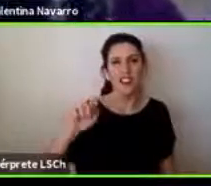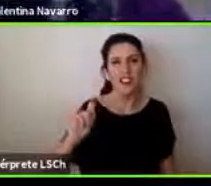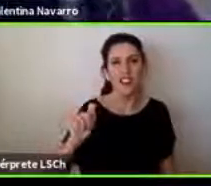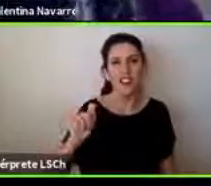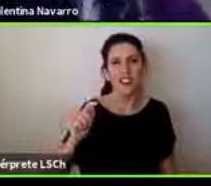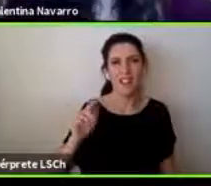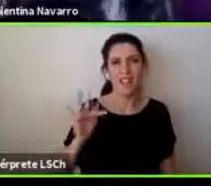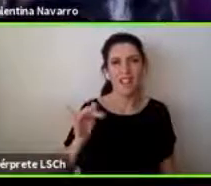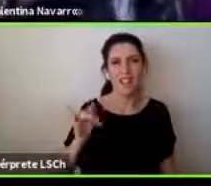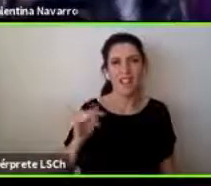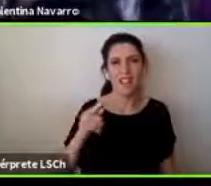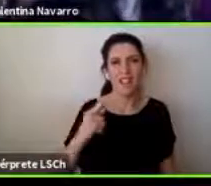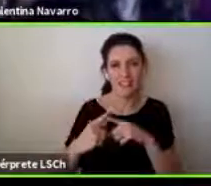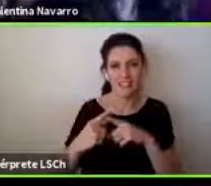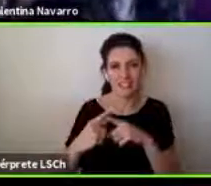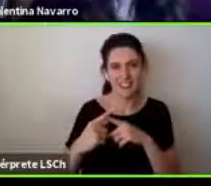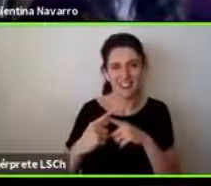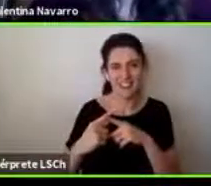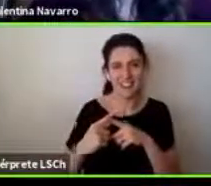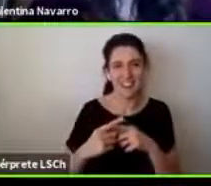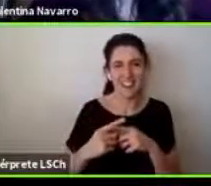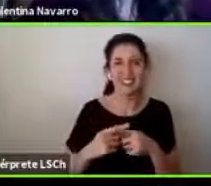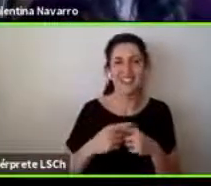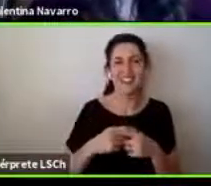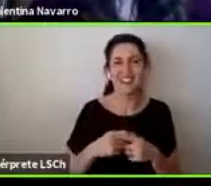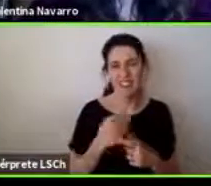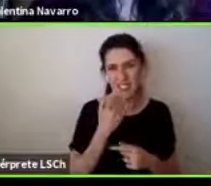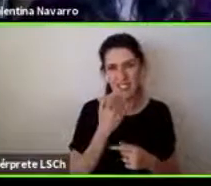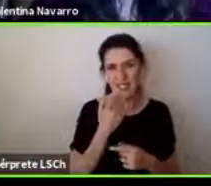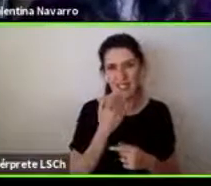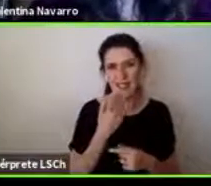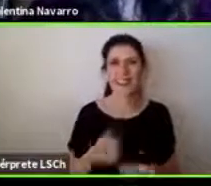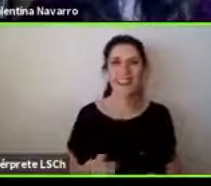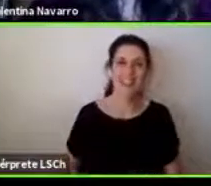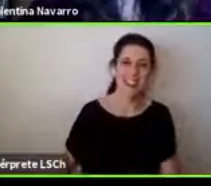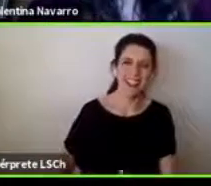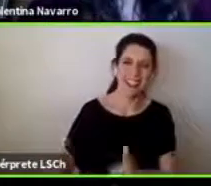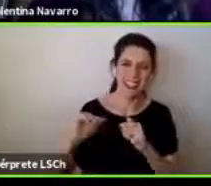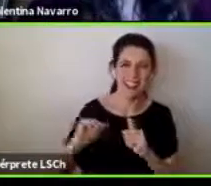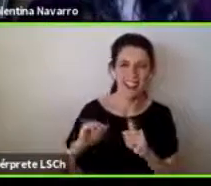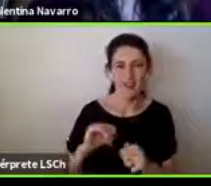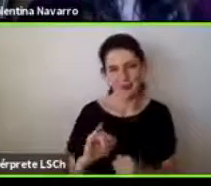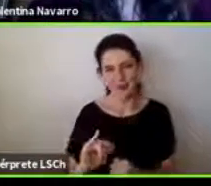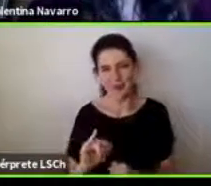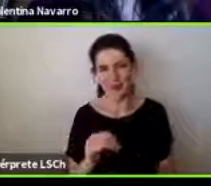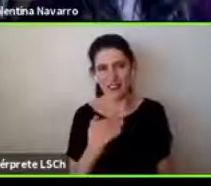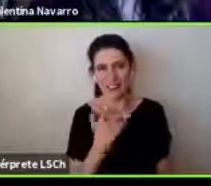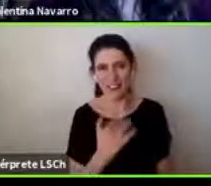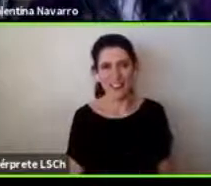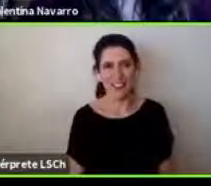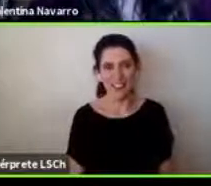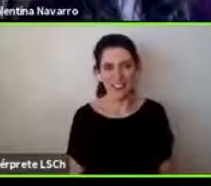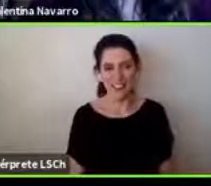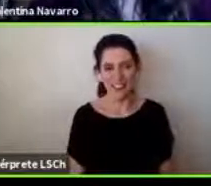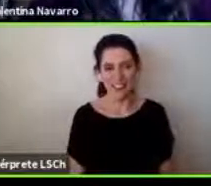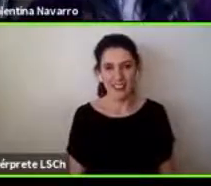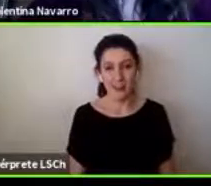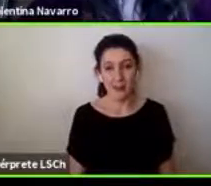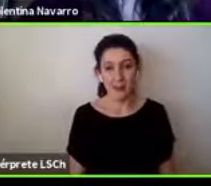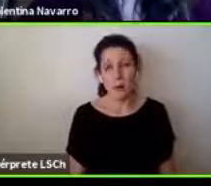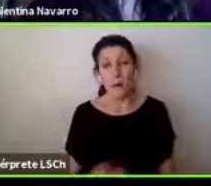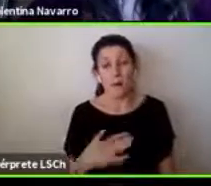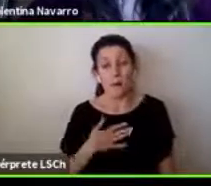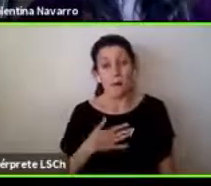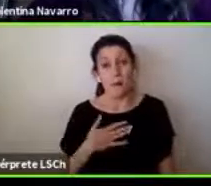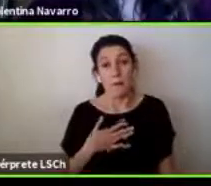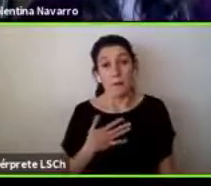es también el próximo desafío bueno y solo sí no no o sea sumar a lo